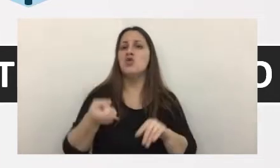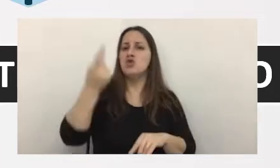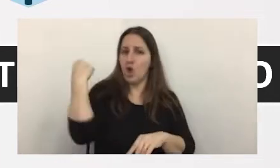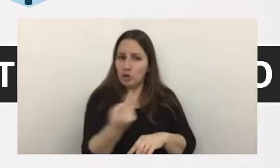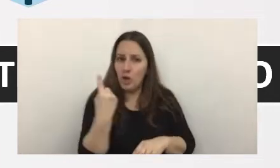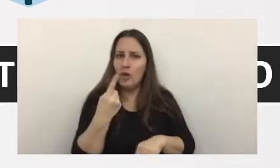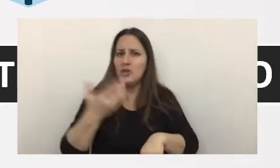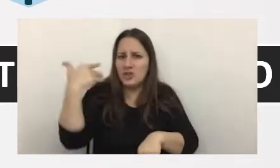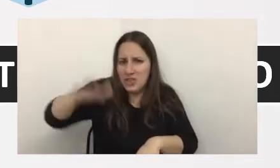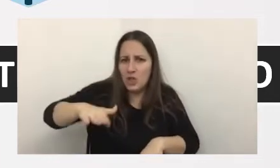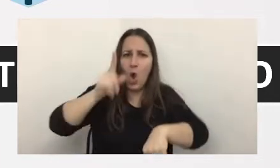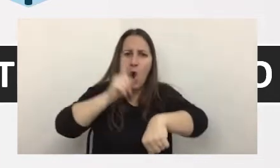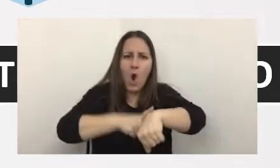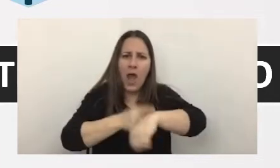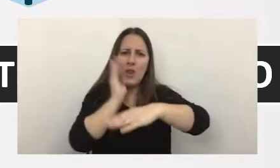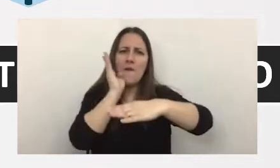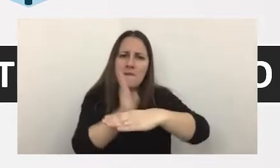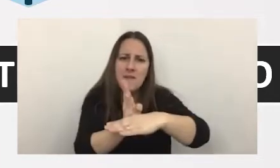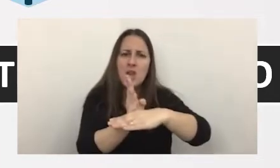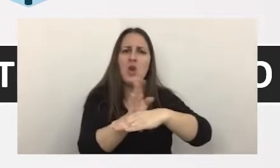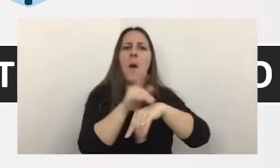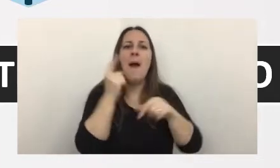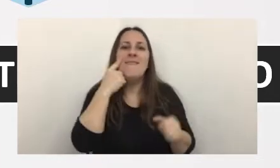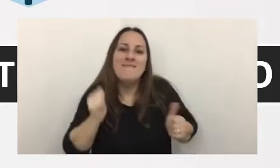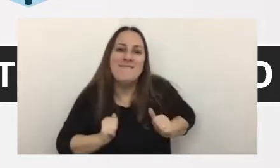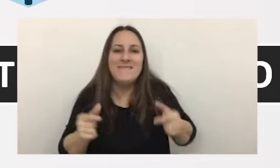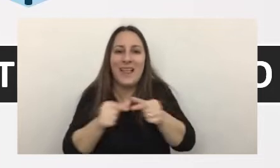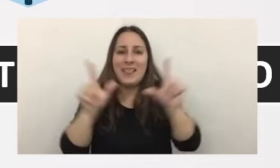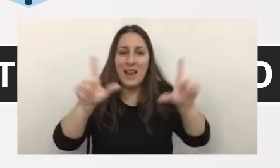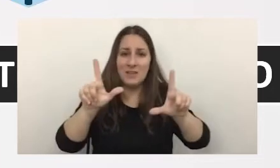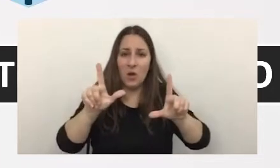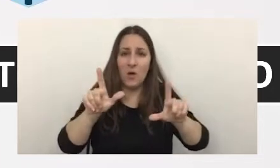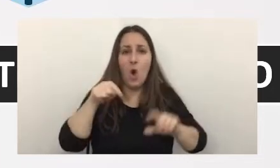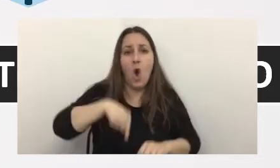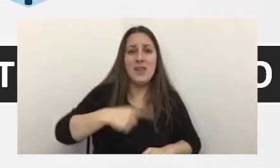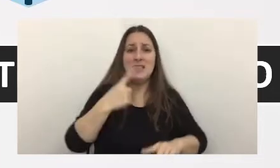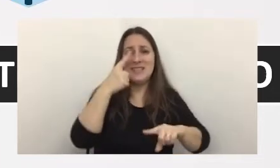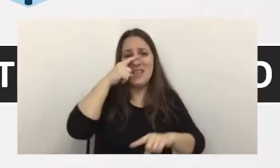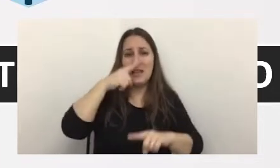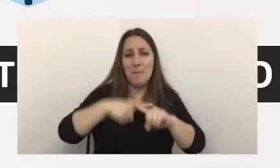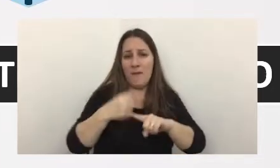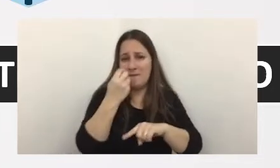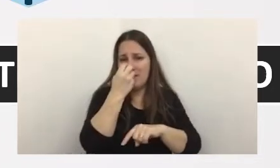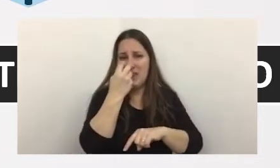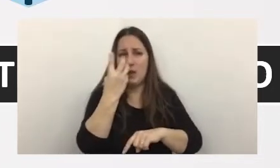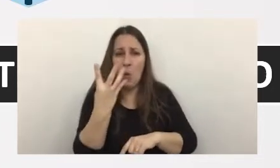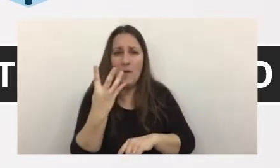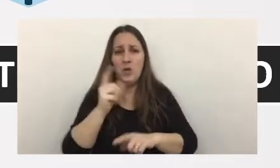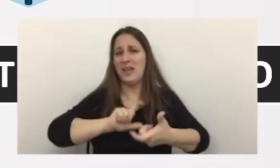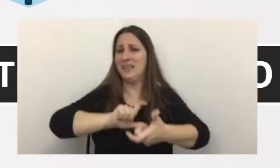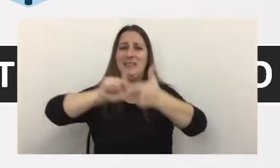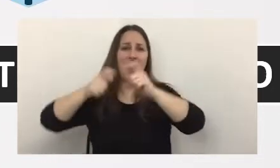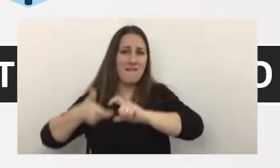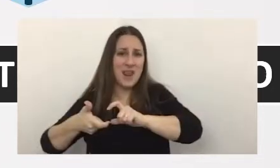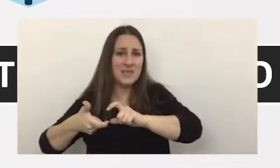fijo y un día que esperábamos para ver un programa de televisión hoy es 7 por 24 para hacer una transferencia de home banking como